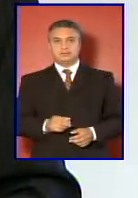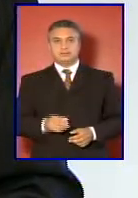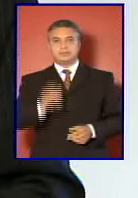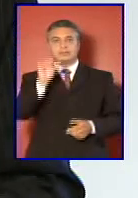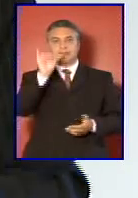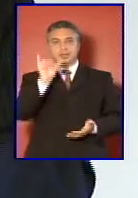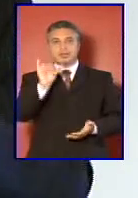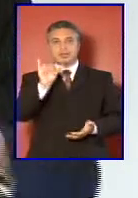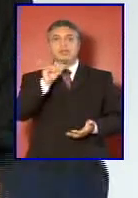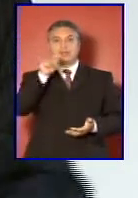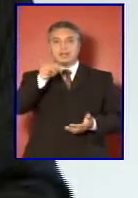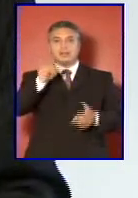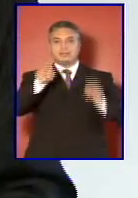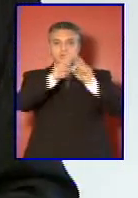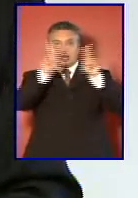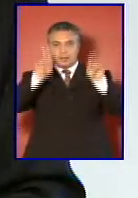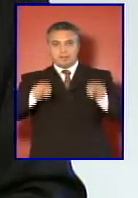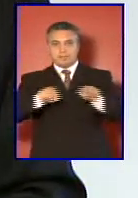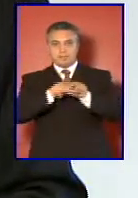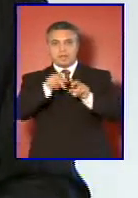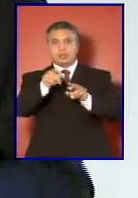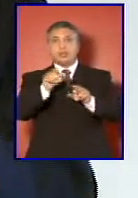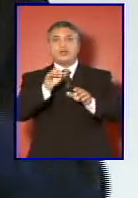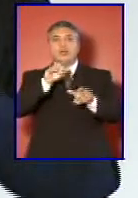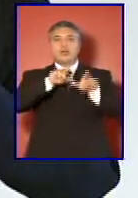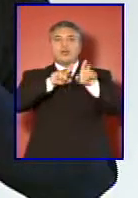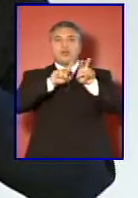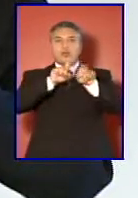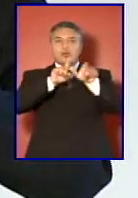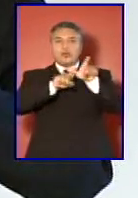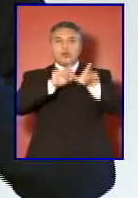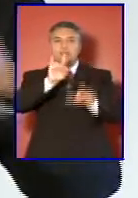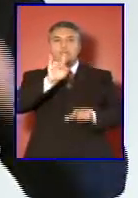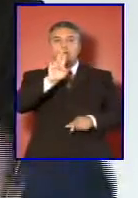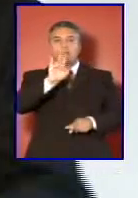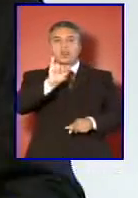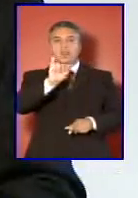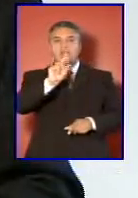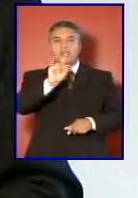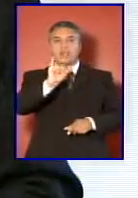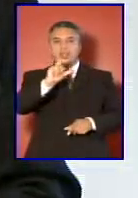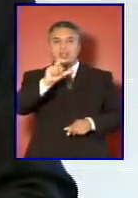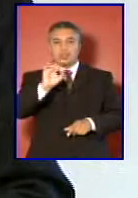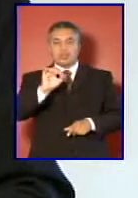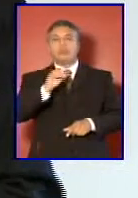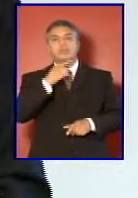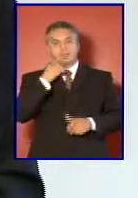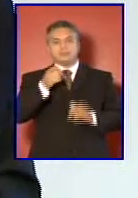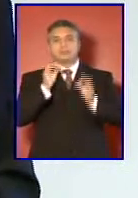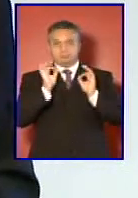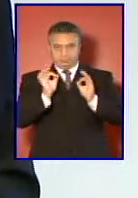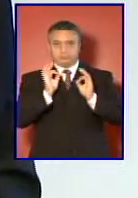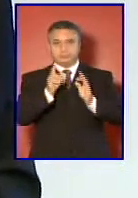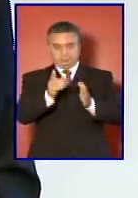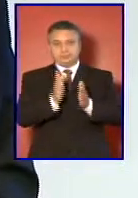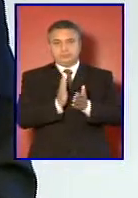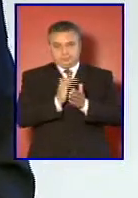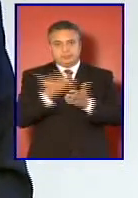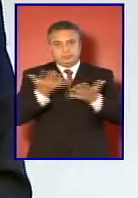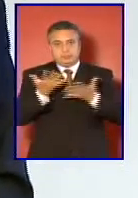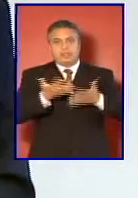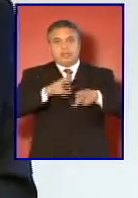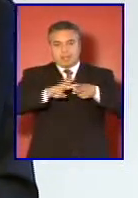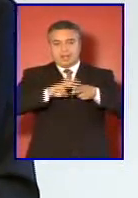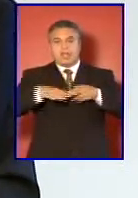y ese marco jurídico, sin duda, señala el quehacer de nuestro Ministerio a